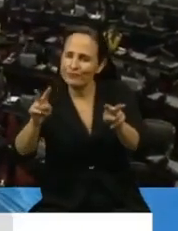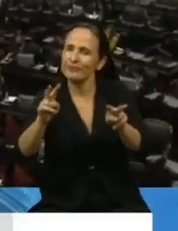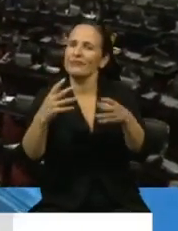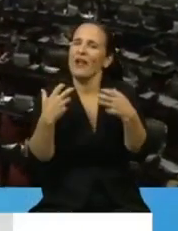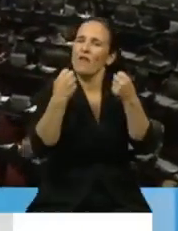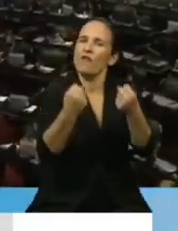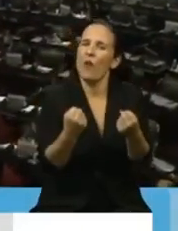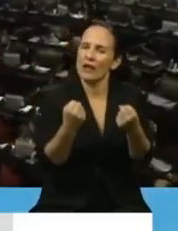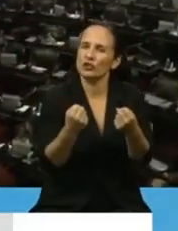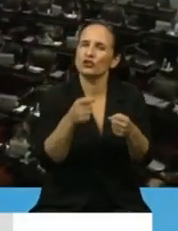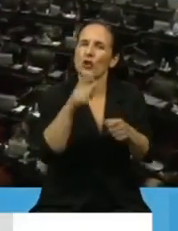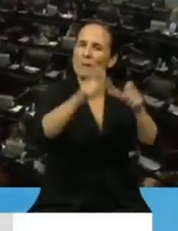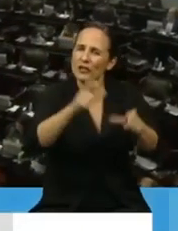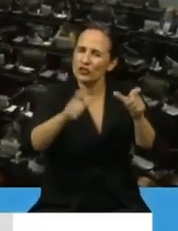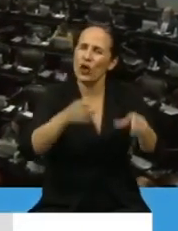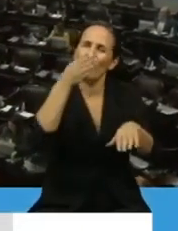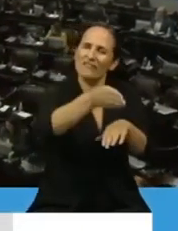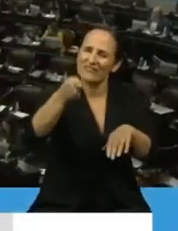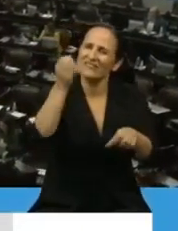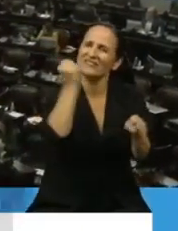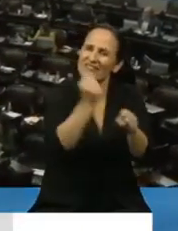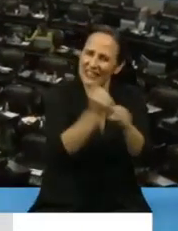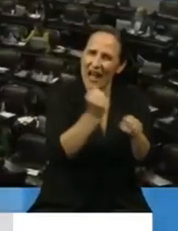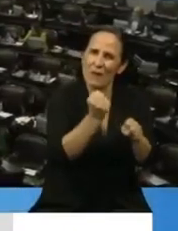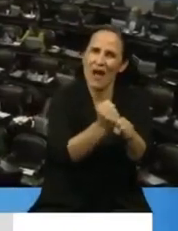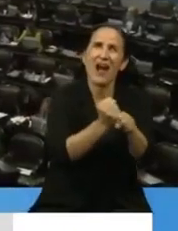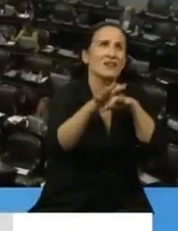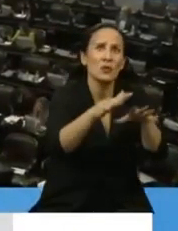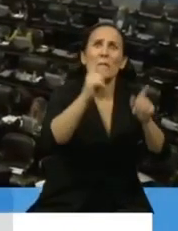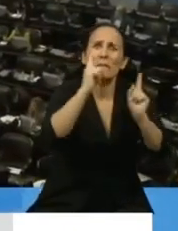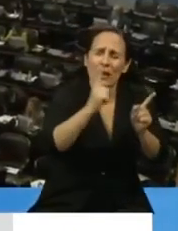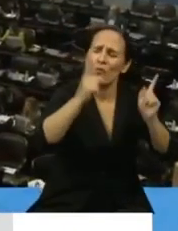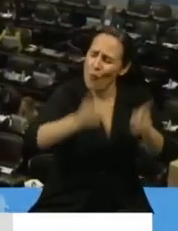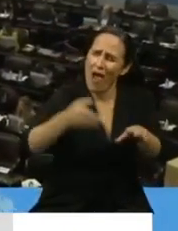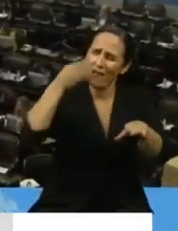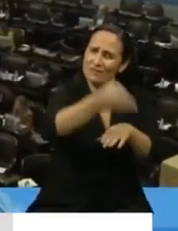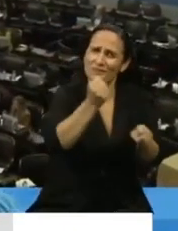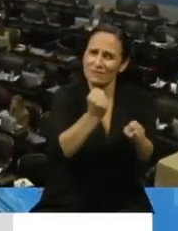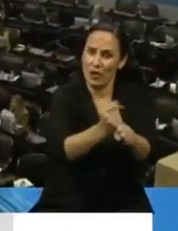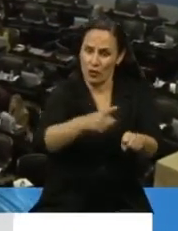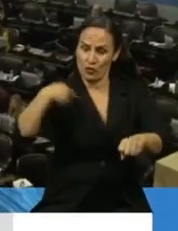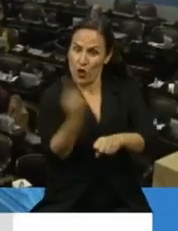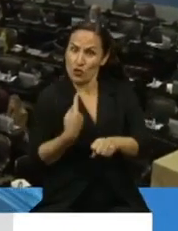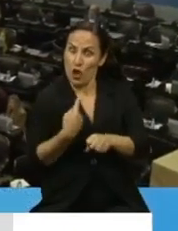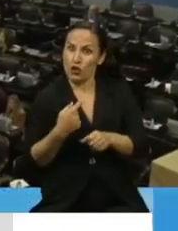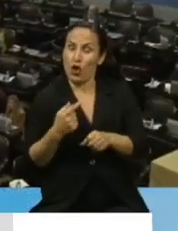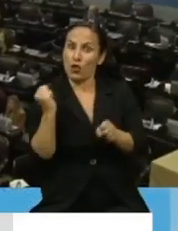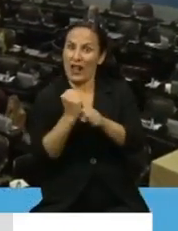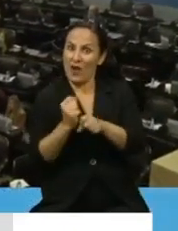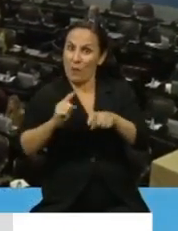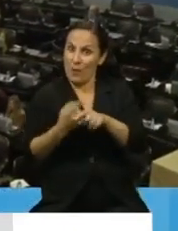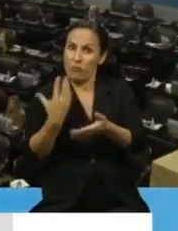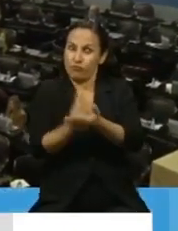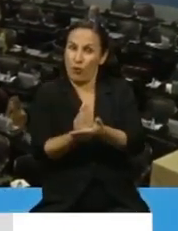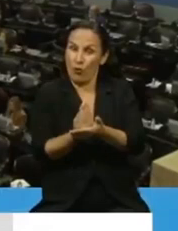han tenido que salir a trabajar y arriesgar sus vidas en esta cuarentena. Y nosotros como dirigentes políticos tenemos la responsabilidad de convertir los